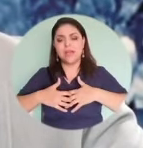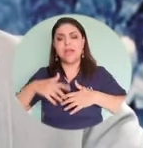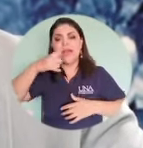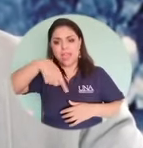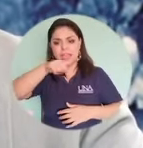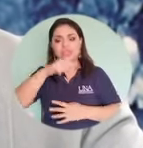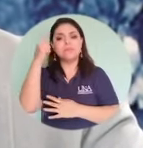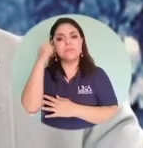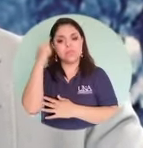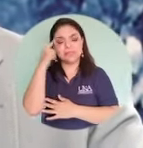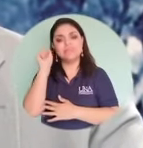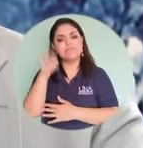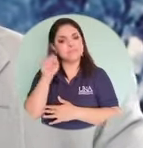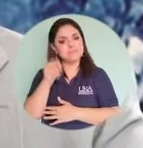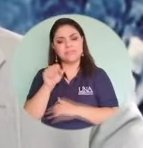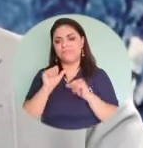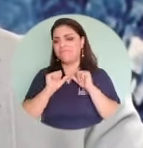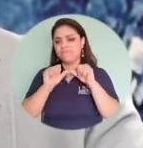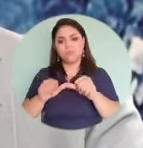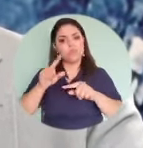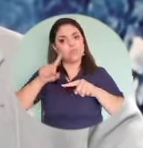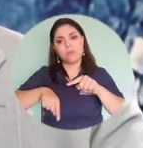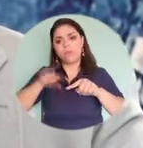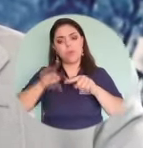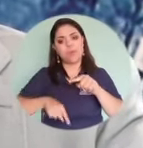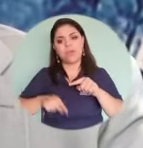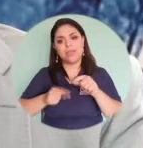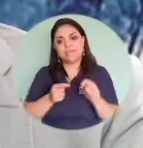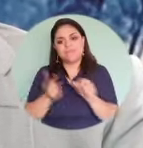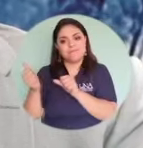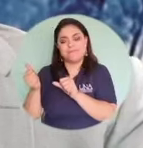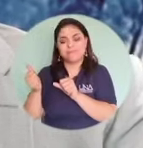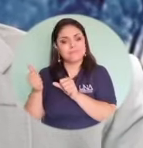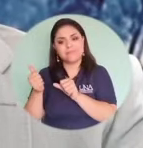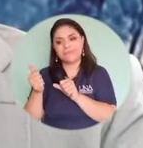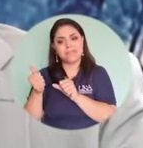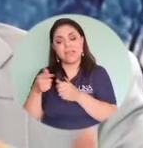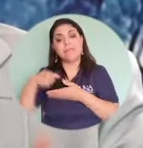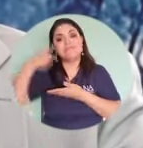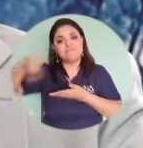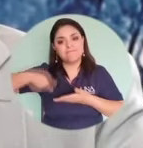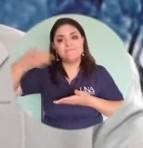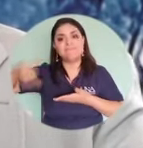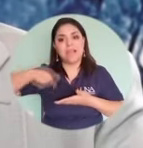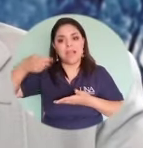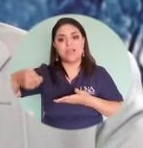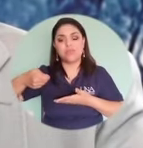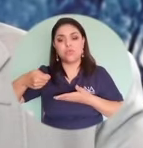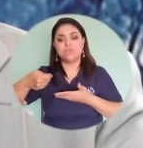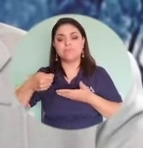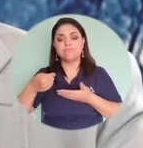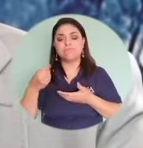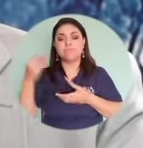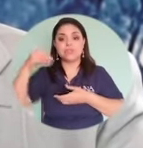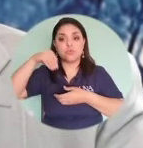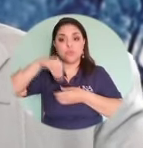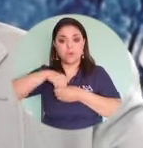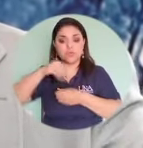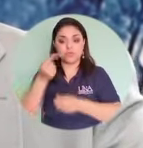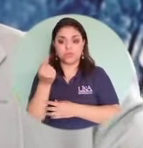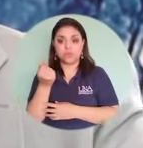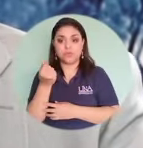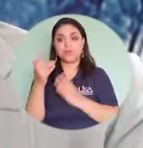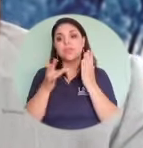consideran que sí es un elemento que pues no se puede omitir en las inversiones de los presupuestos de tecnología de información.